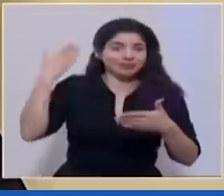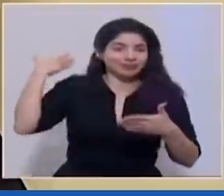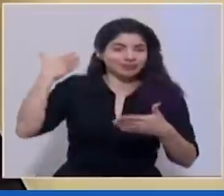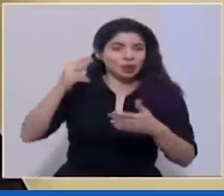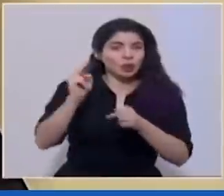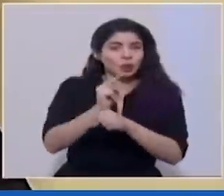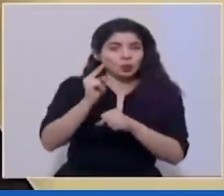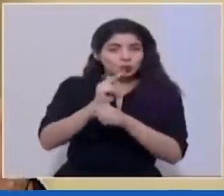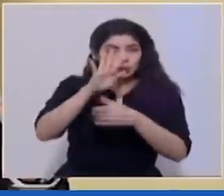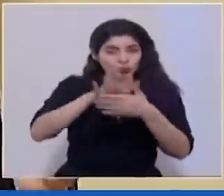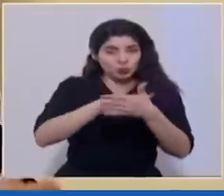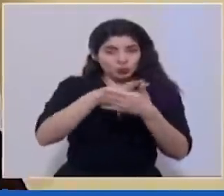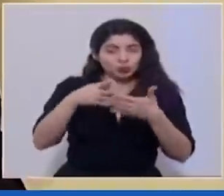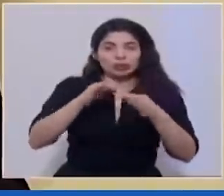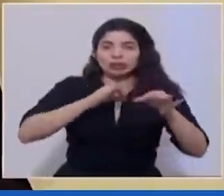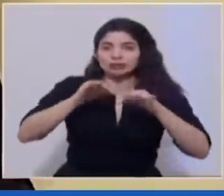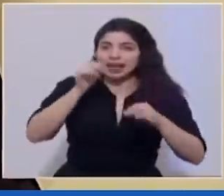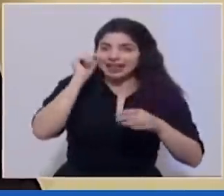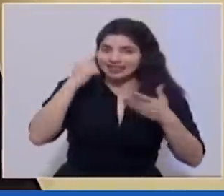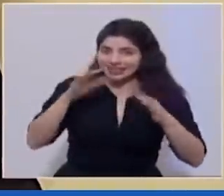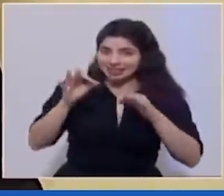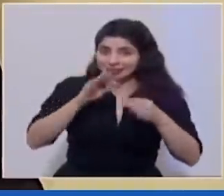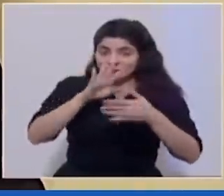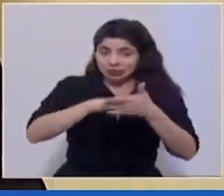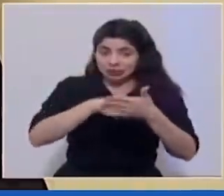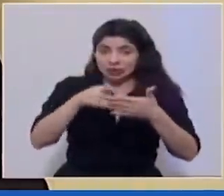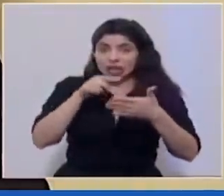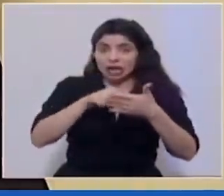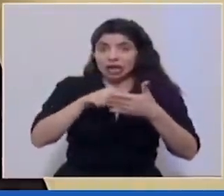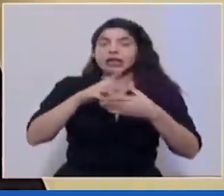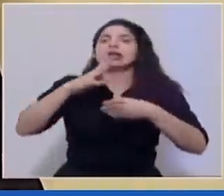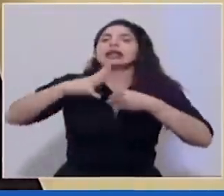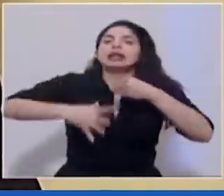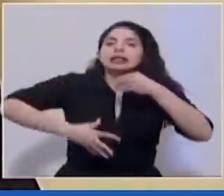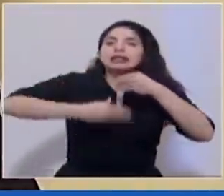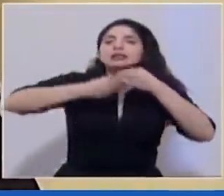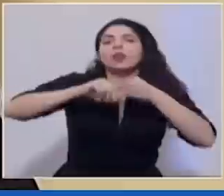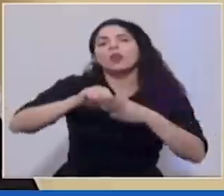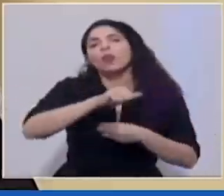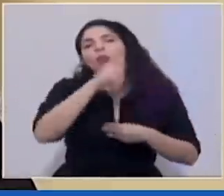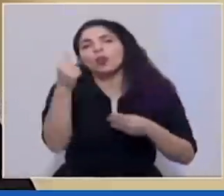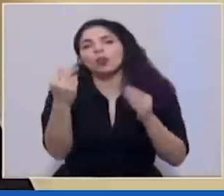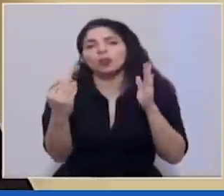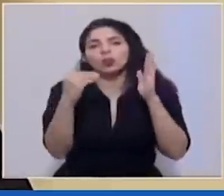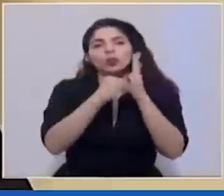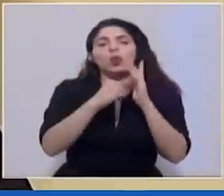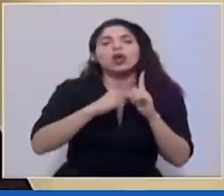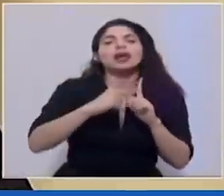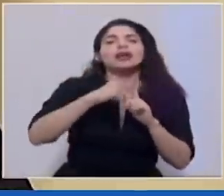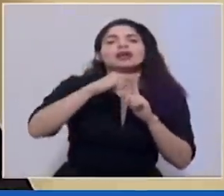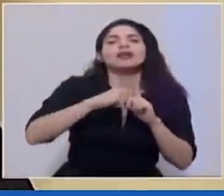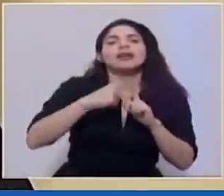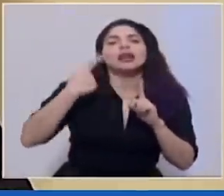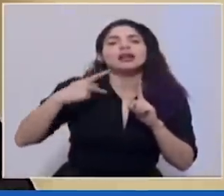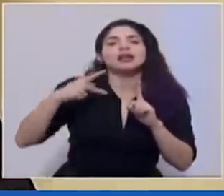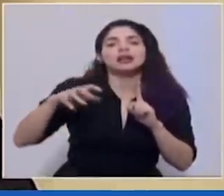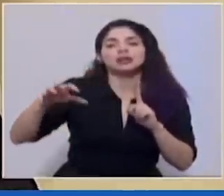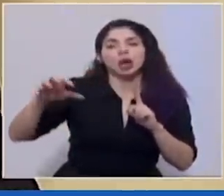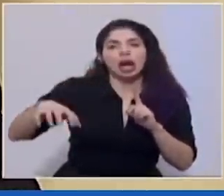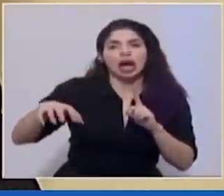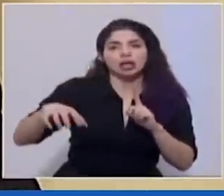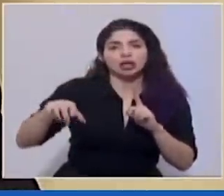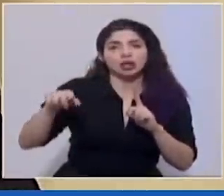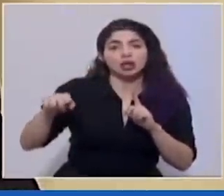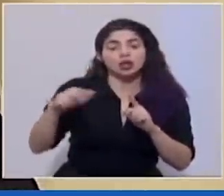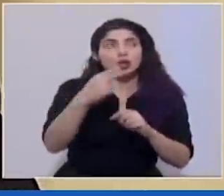utilizando epidemiológicos y que explicamos ayer diseñó un indicador de riesgo cantonal para que podamos seguir esa